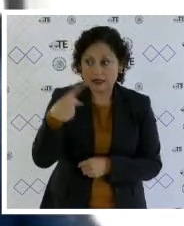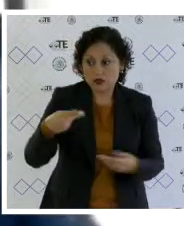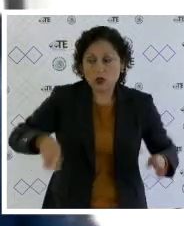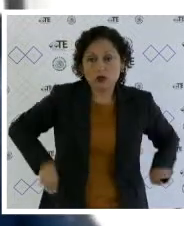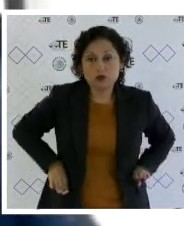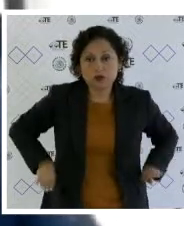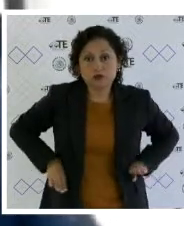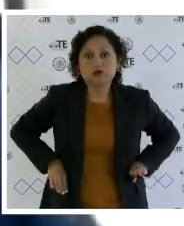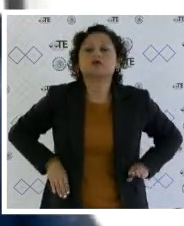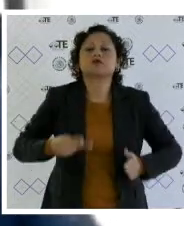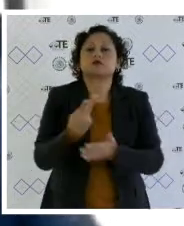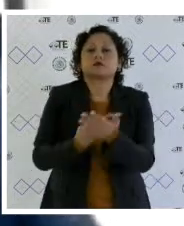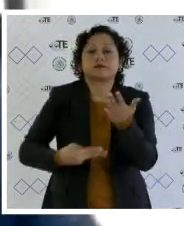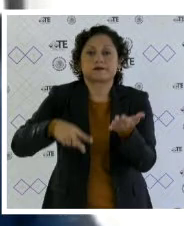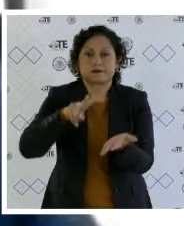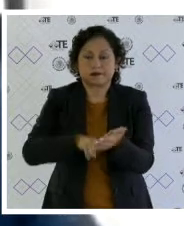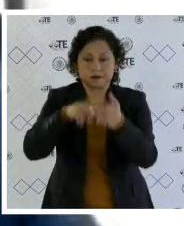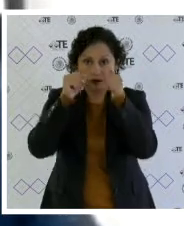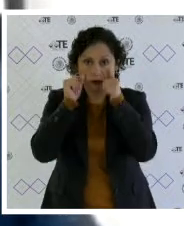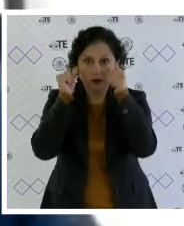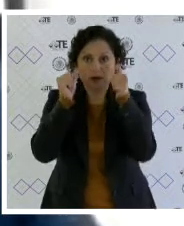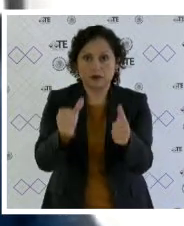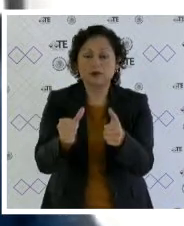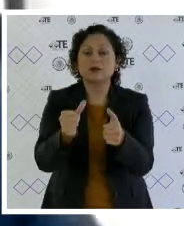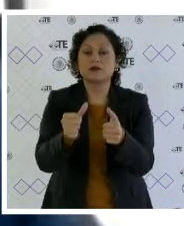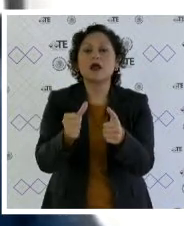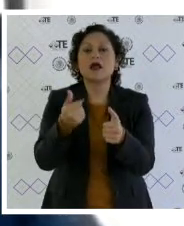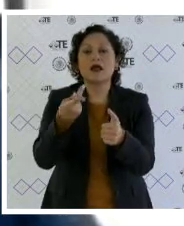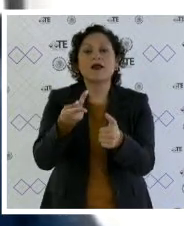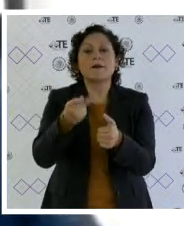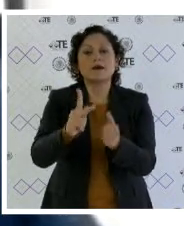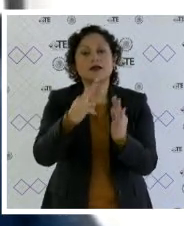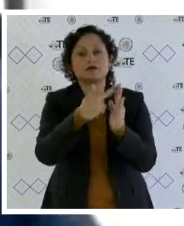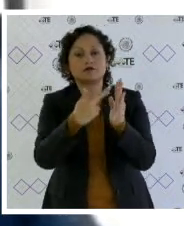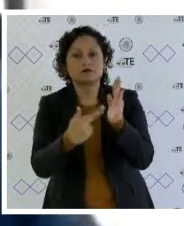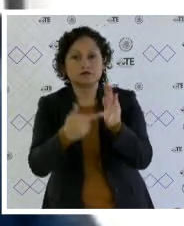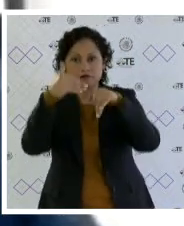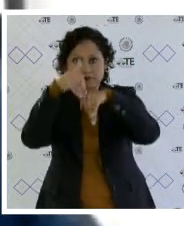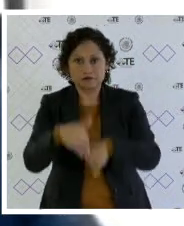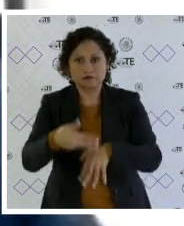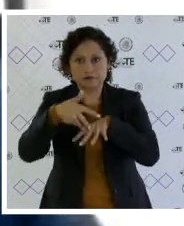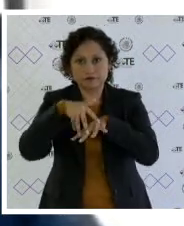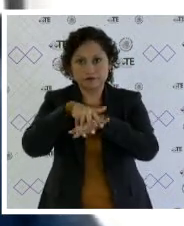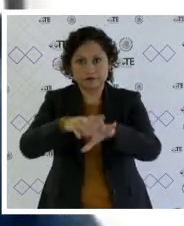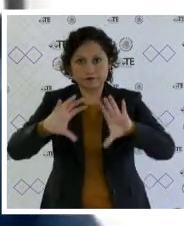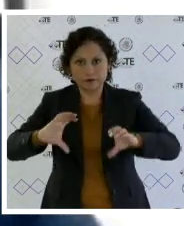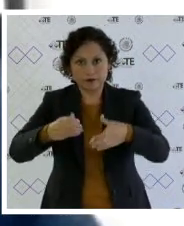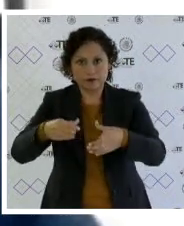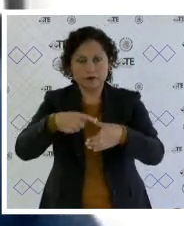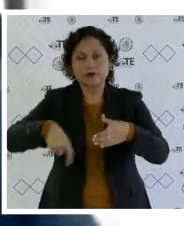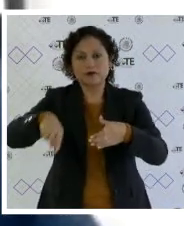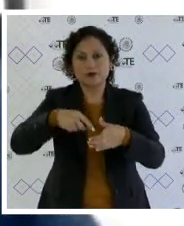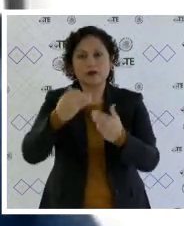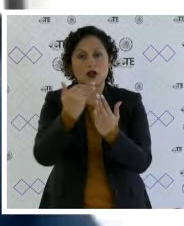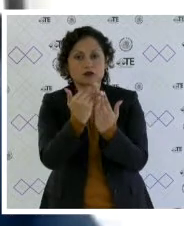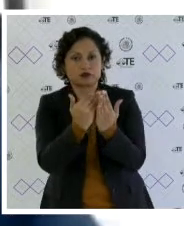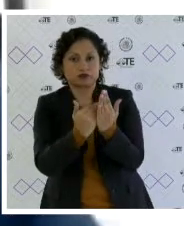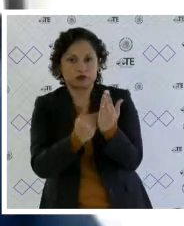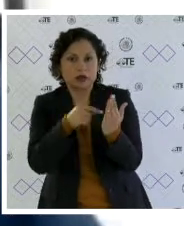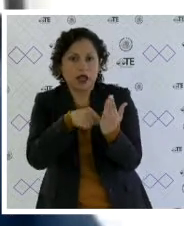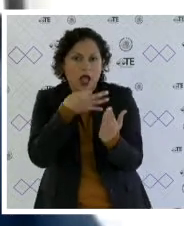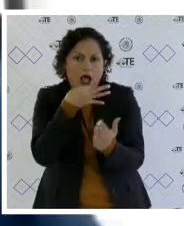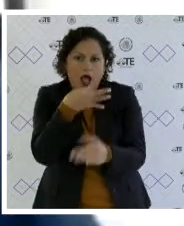y de acorde con el numeral noveno de los criterios para la integración, los supuestos contemplados en el mismo son enunciativos más no